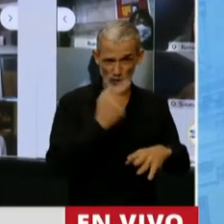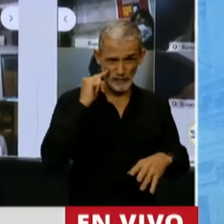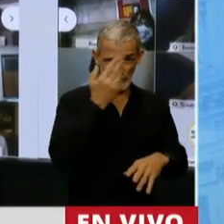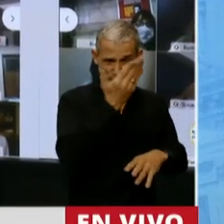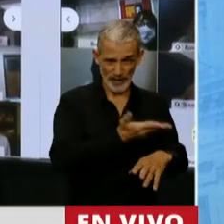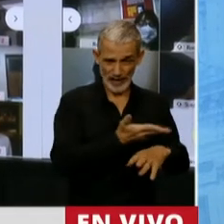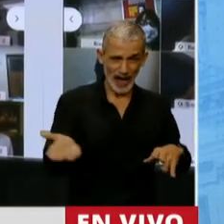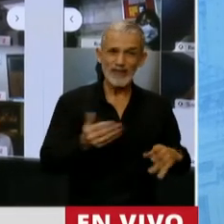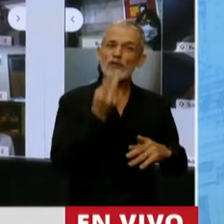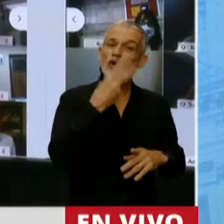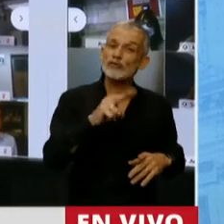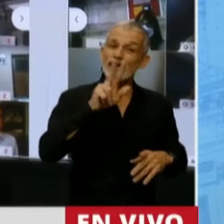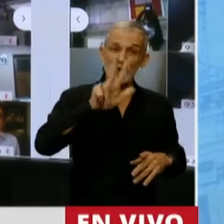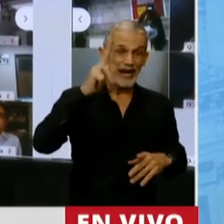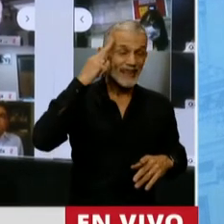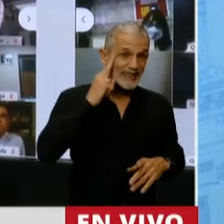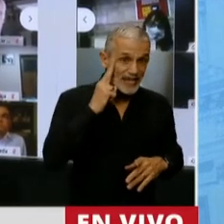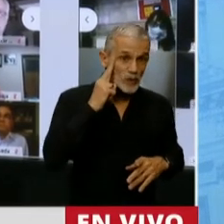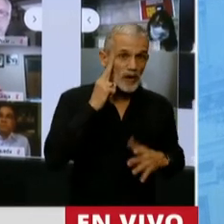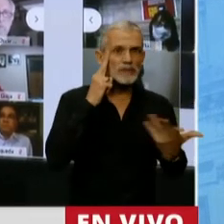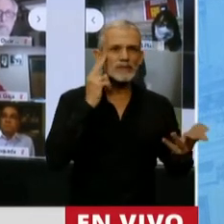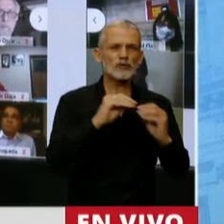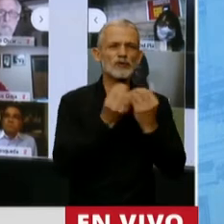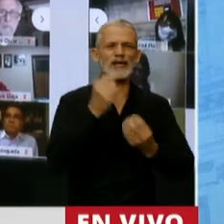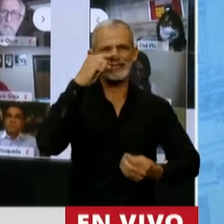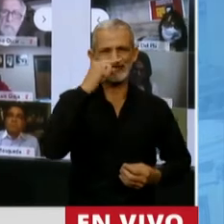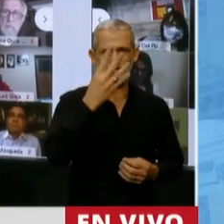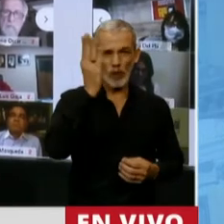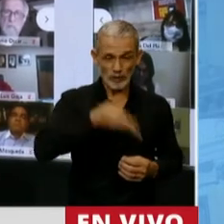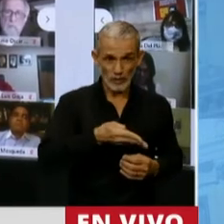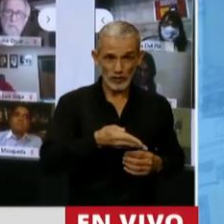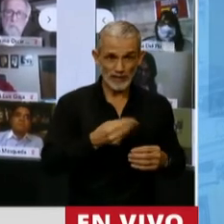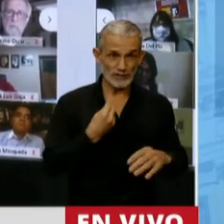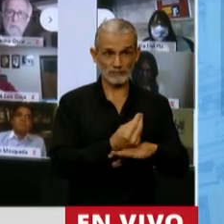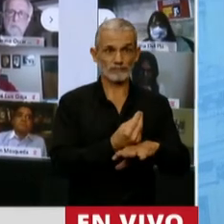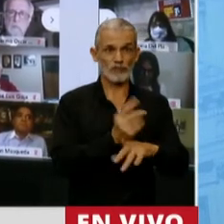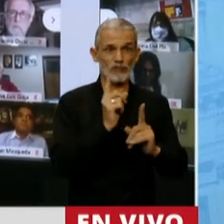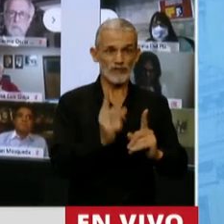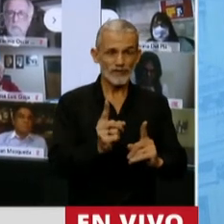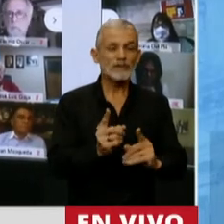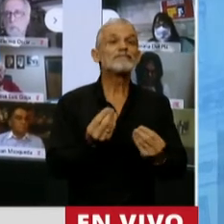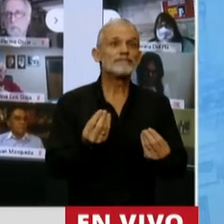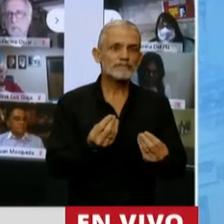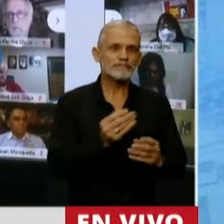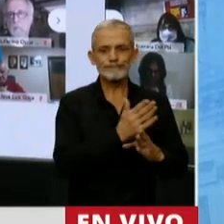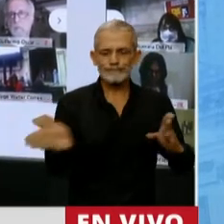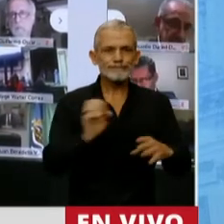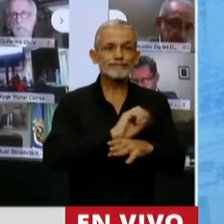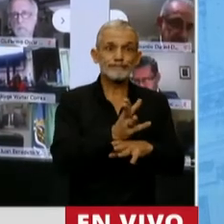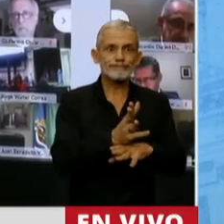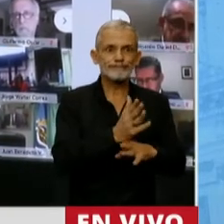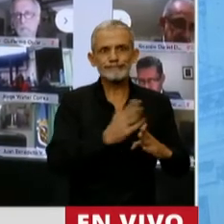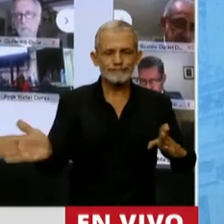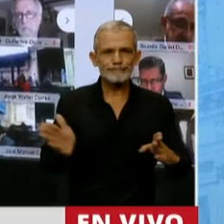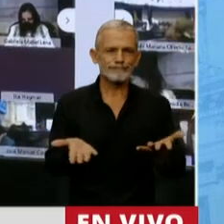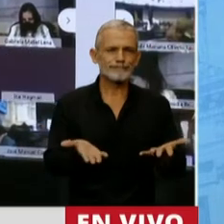239 días, el 74% del tiempo que estamos en el gobierno lo hemos atravesado en contexto